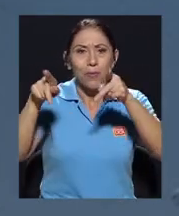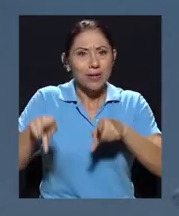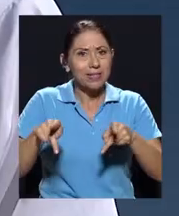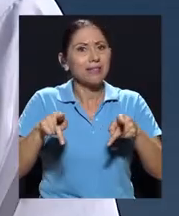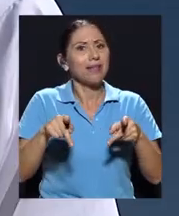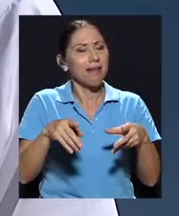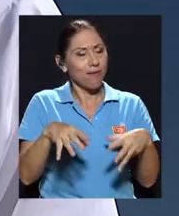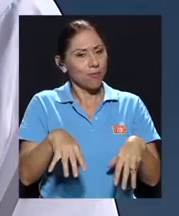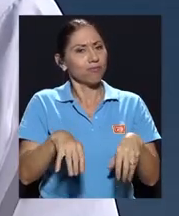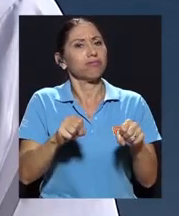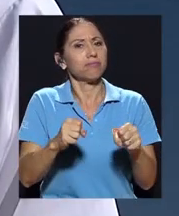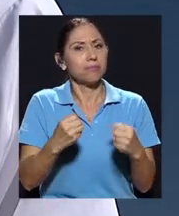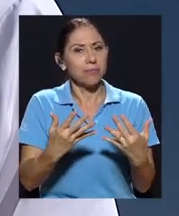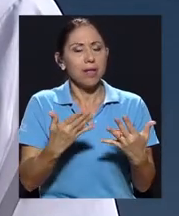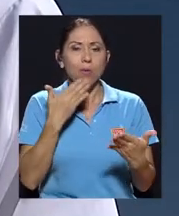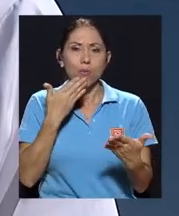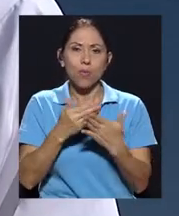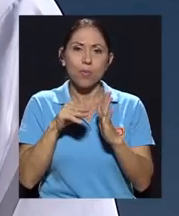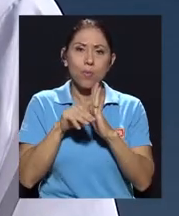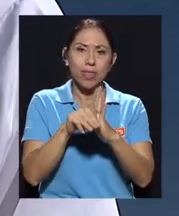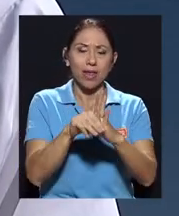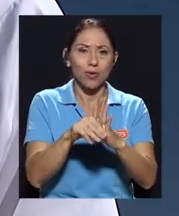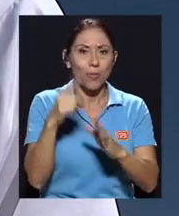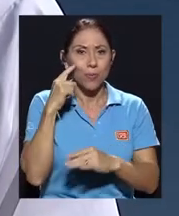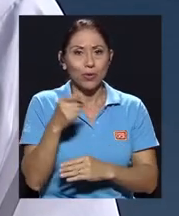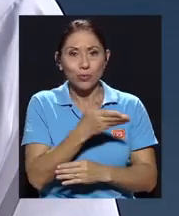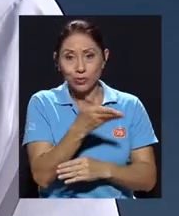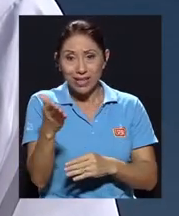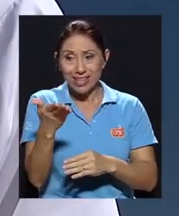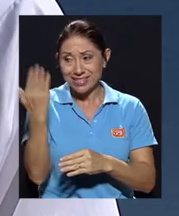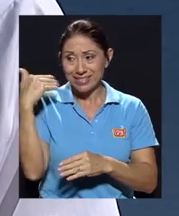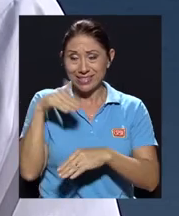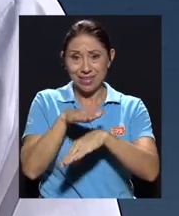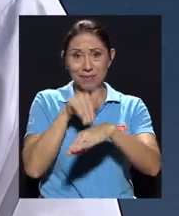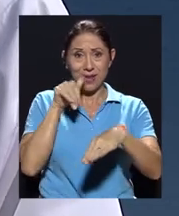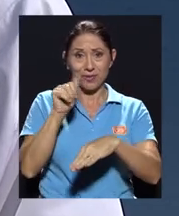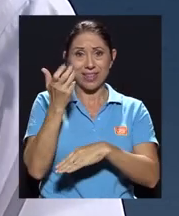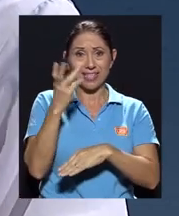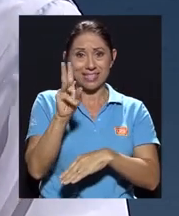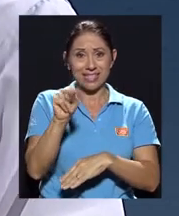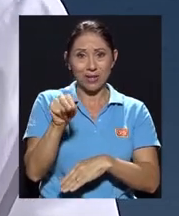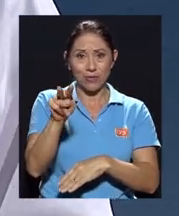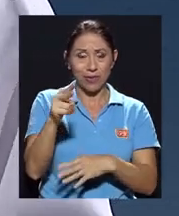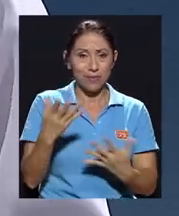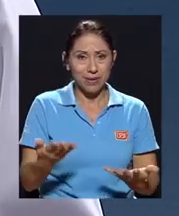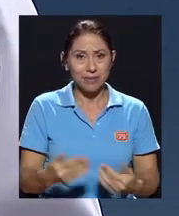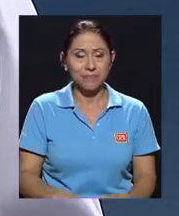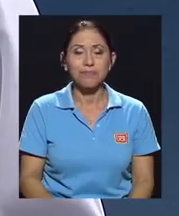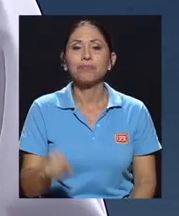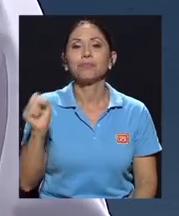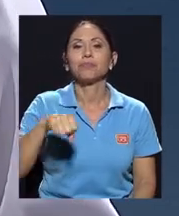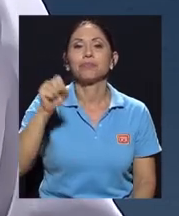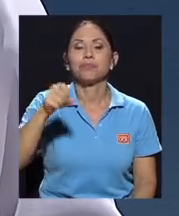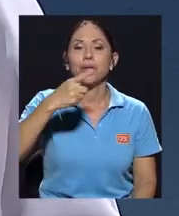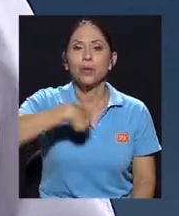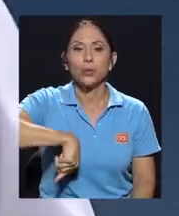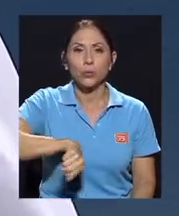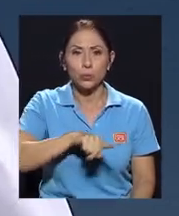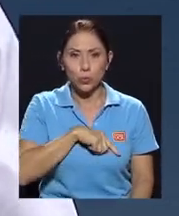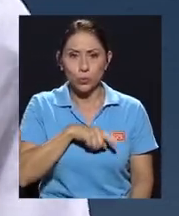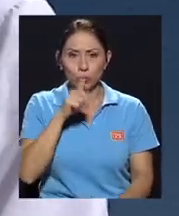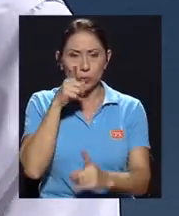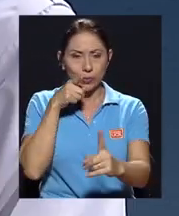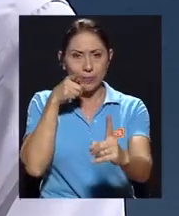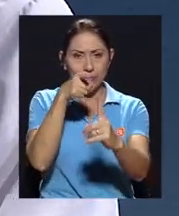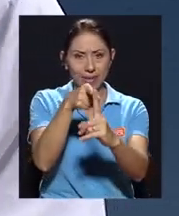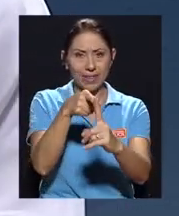Y creo que es un buen modelo a partir del llamado que ustedes hicieron el pasado 16 de noviembre. Claro, nosotros, como una de las